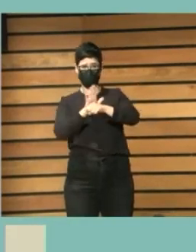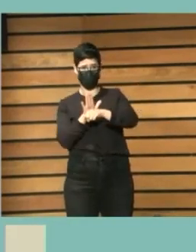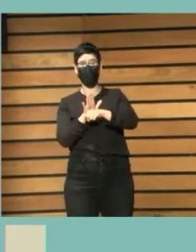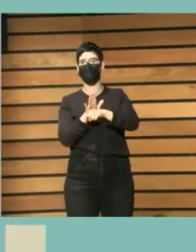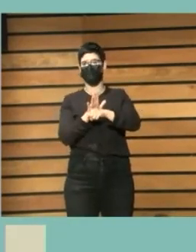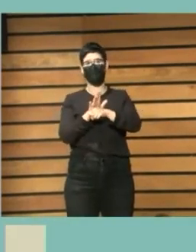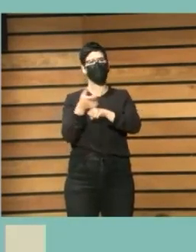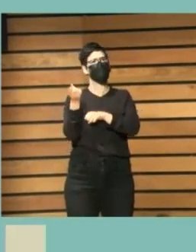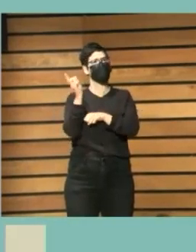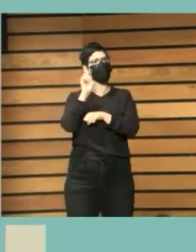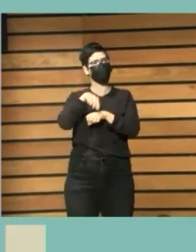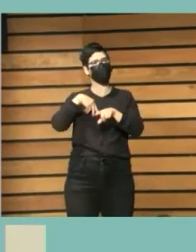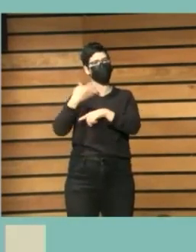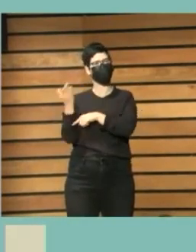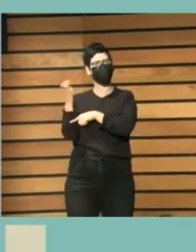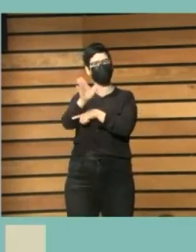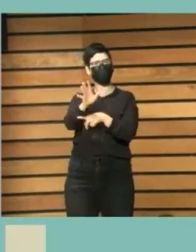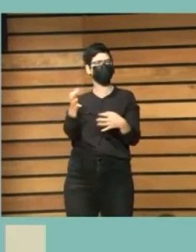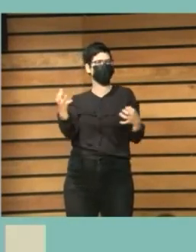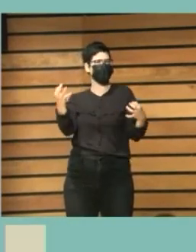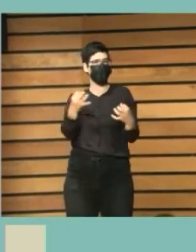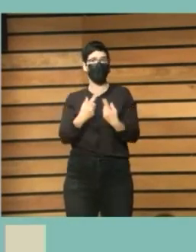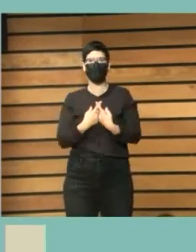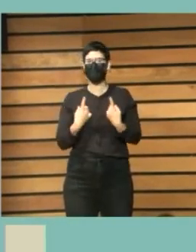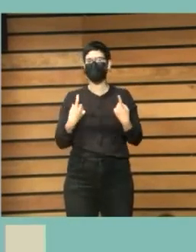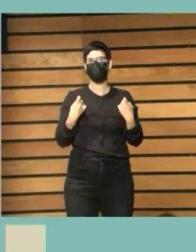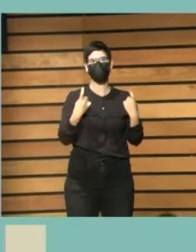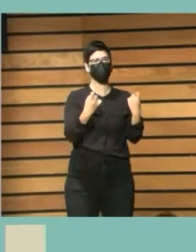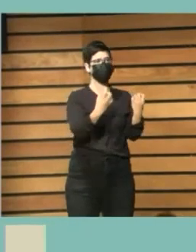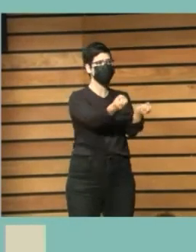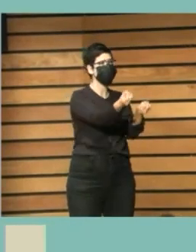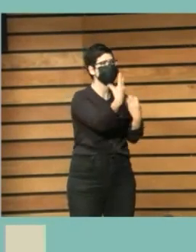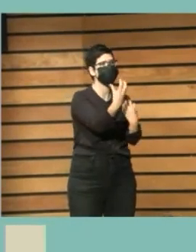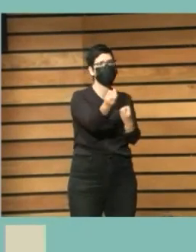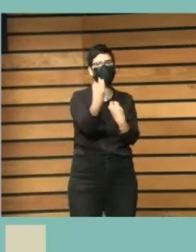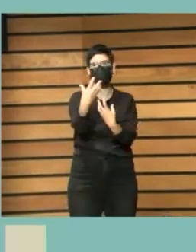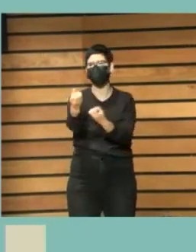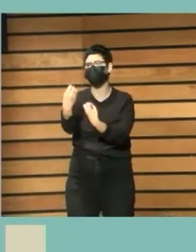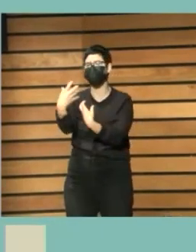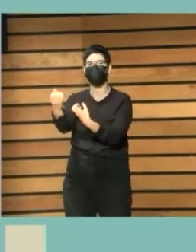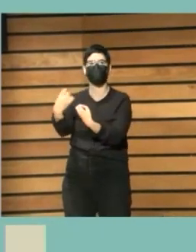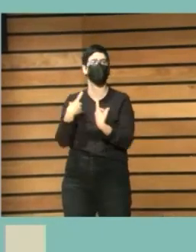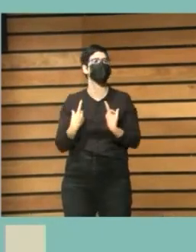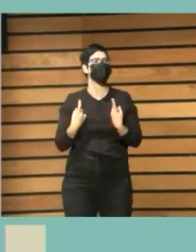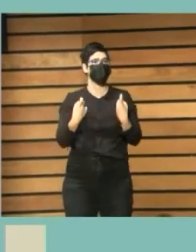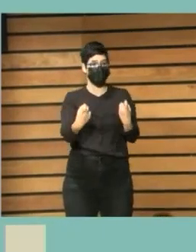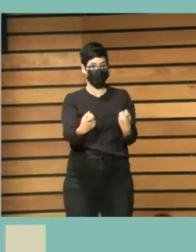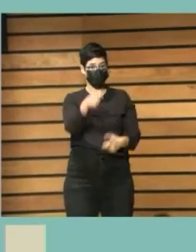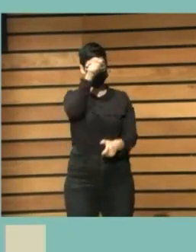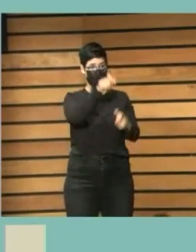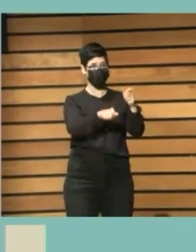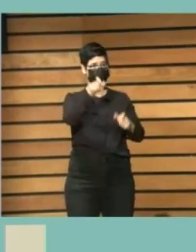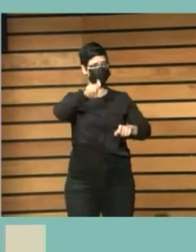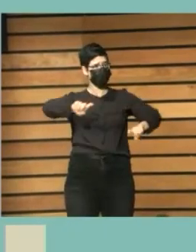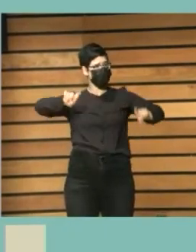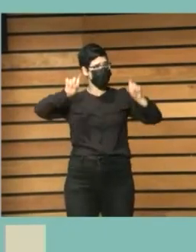mostró la necesidad de información. los maestros también otro de los ecos era